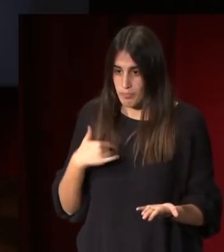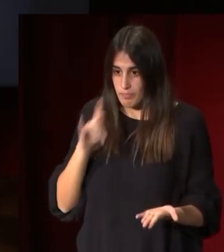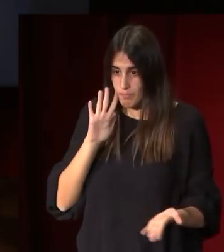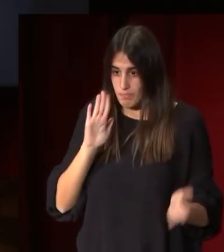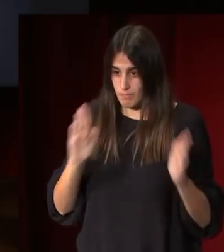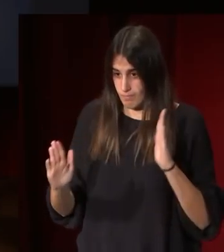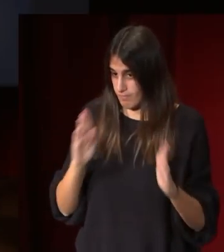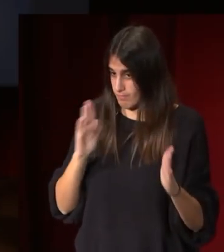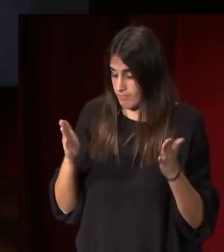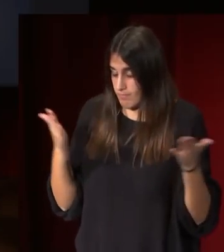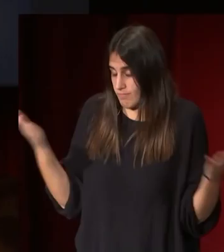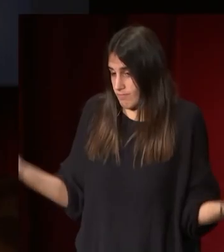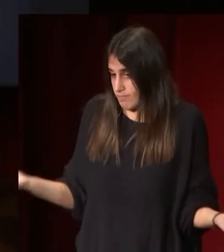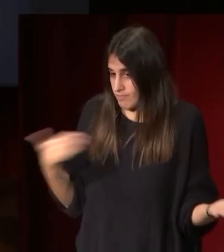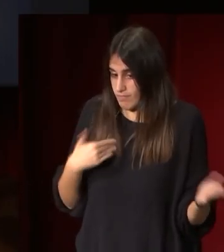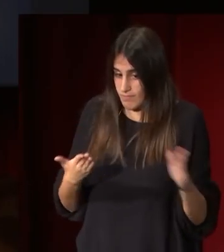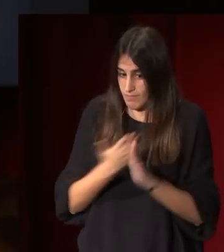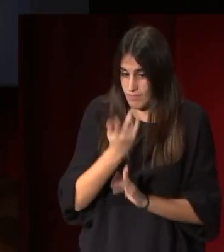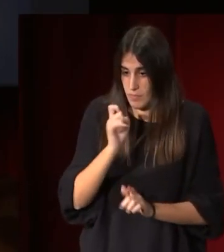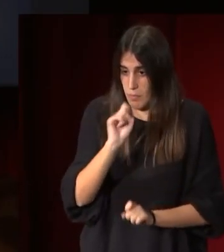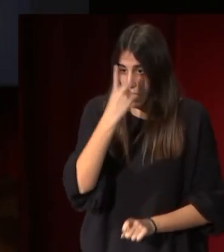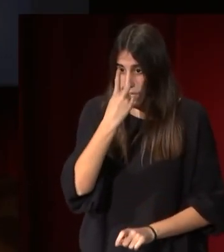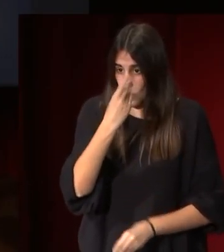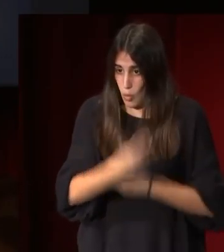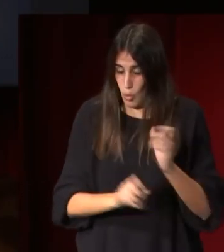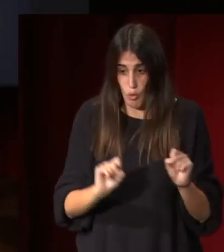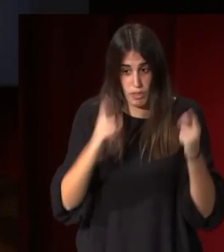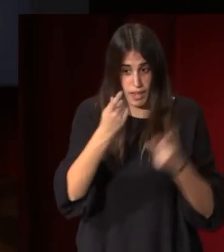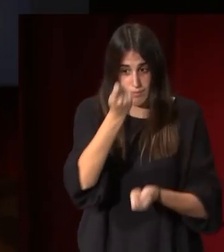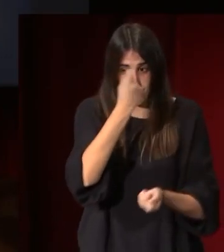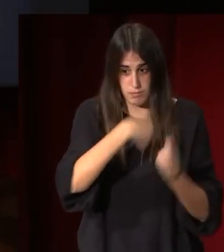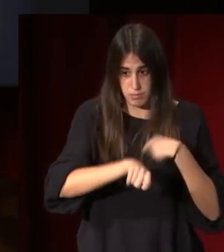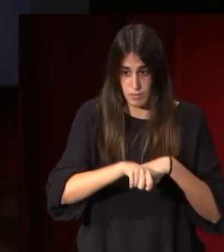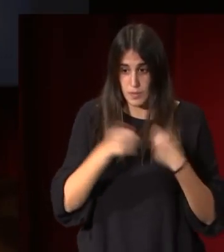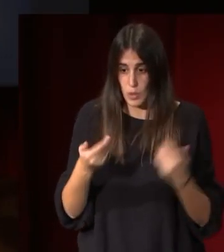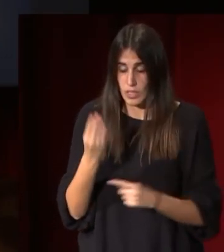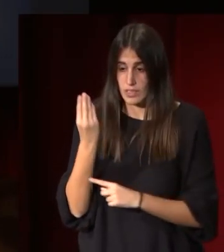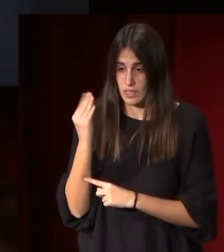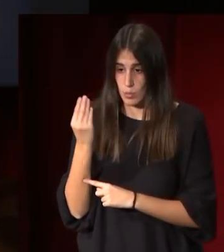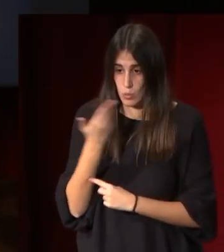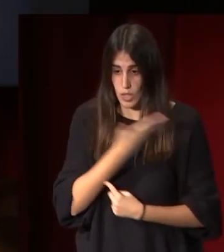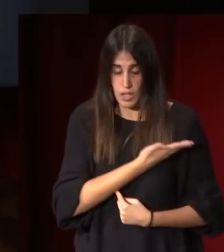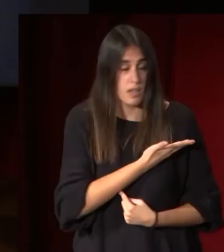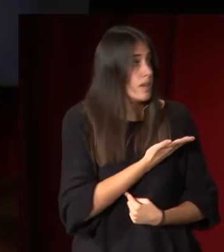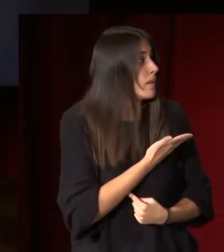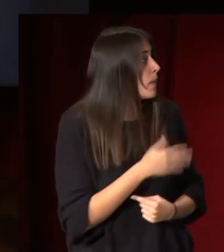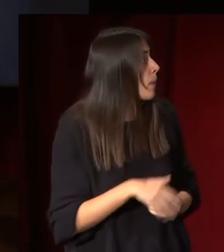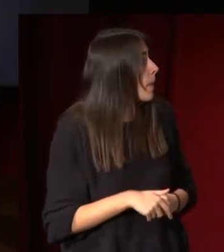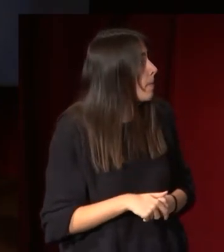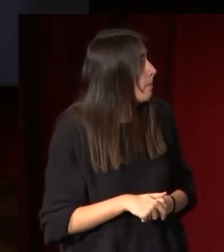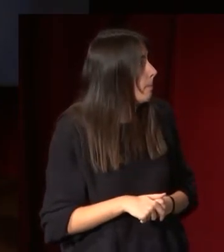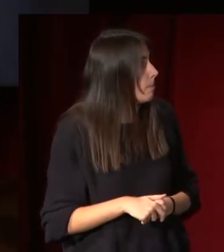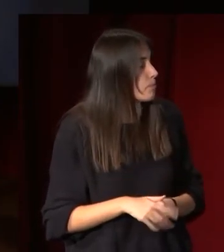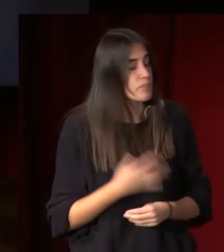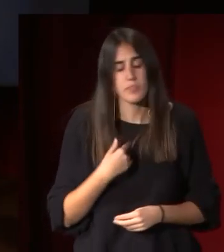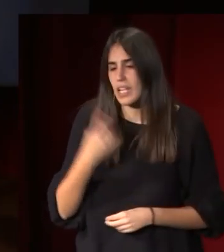momentos en los que había vendido el primer ejemplar y esta obra sabemos que estuvo en su estudio